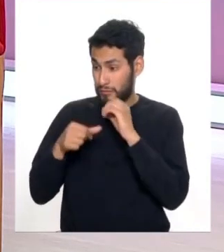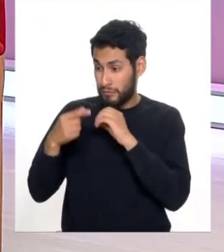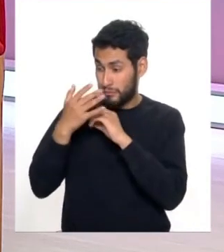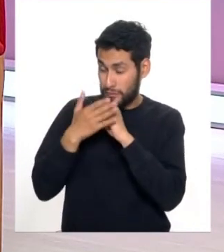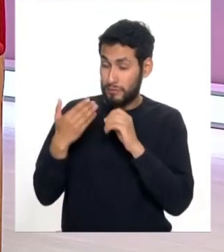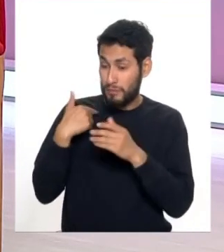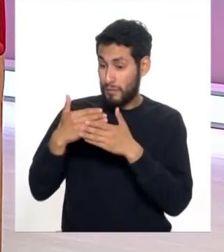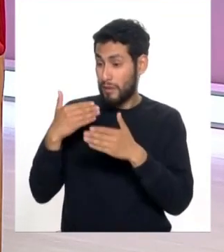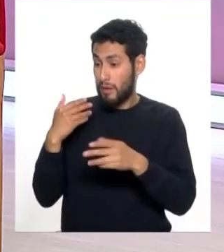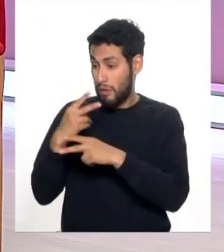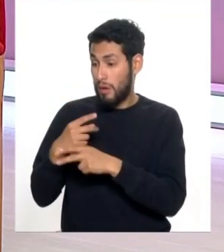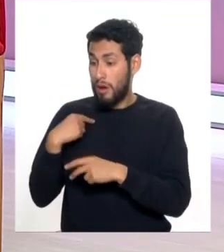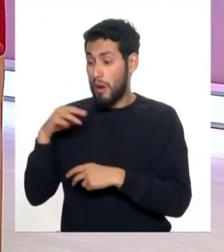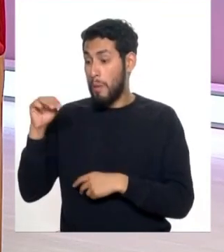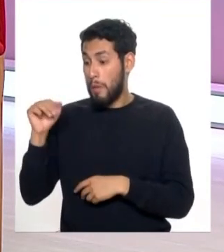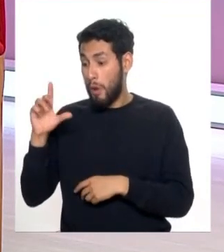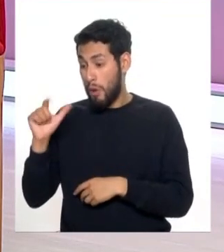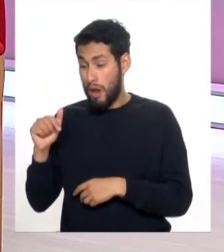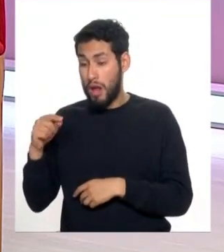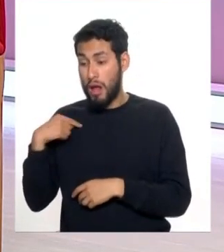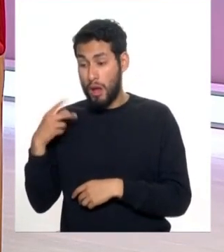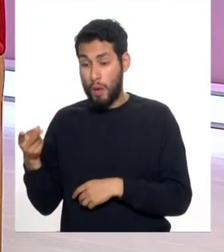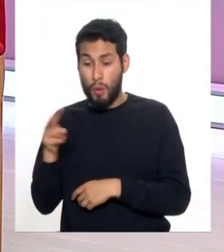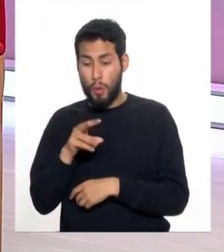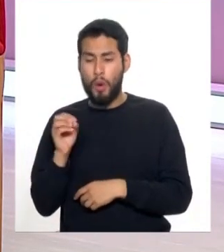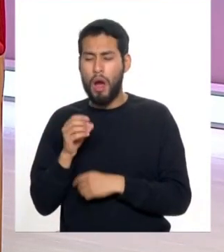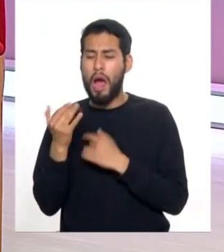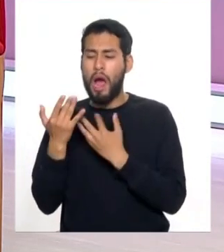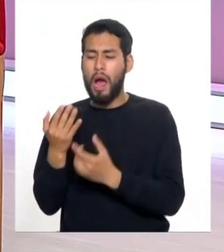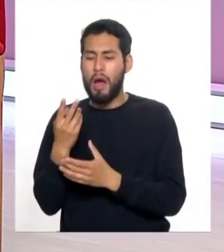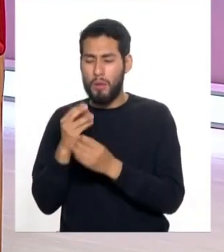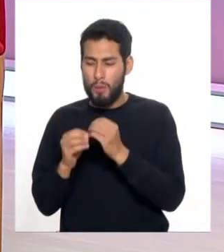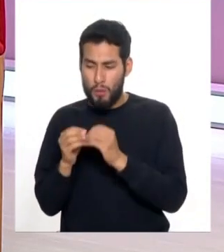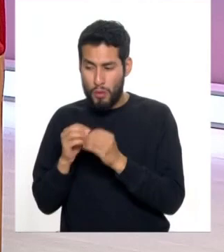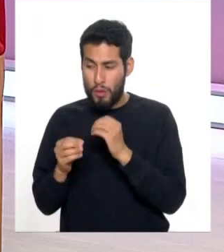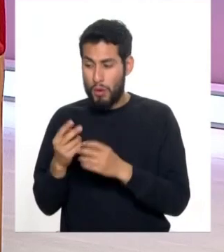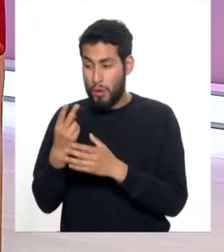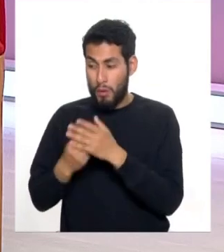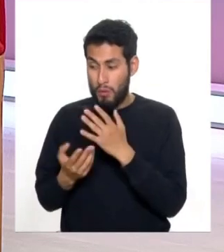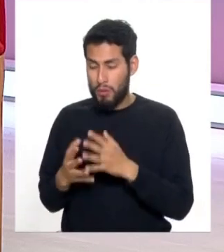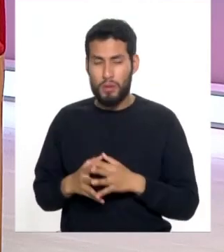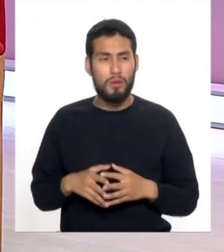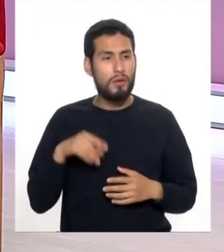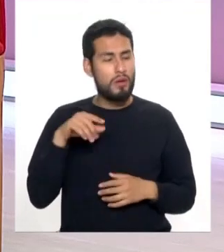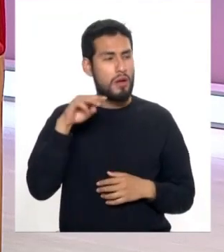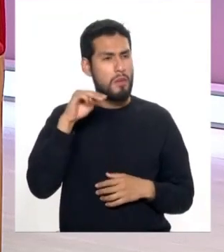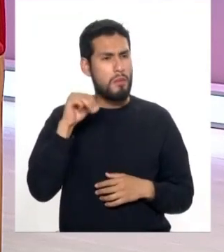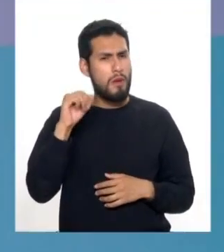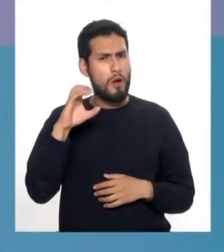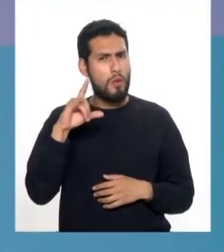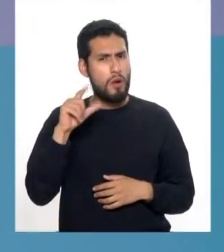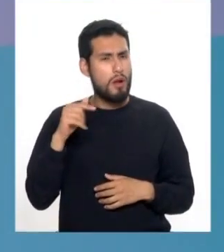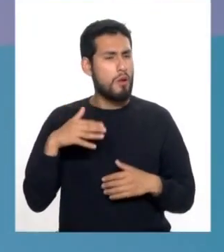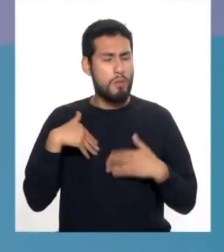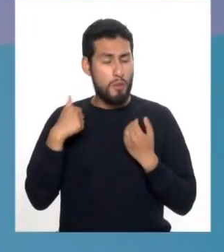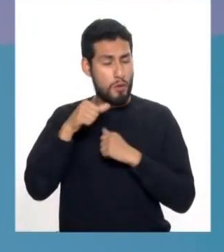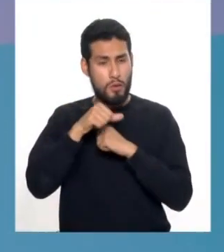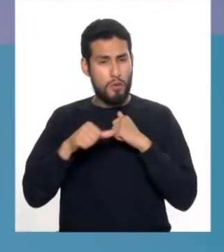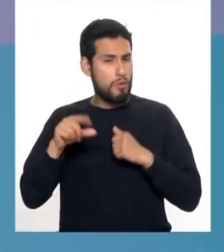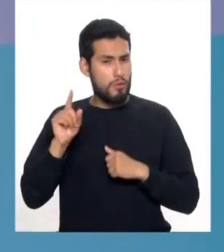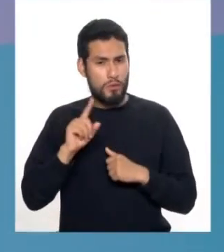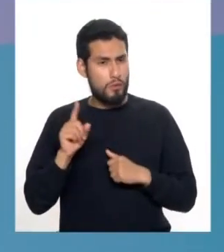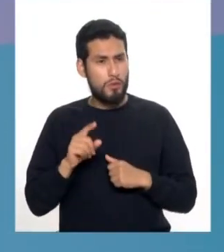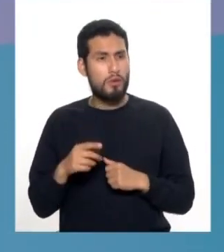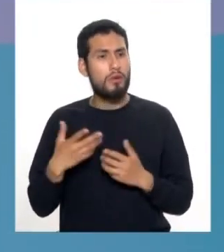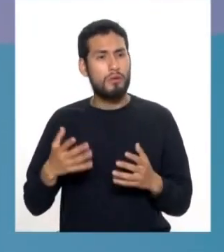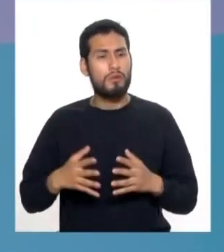intervención de mácula o hay que esperar un periodo de tiempo para poder resolver ese problema? la degeneración de la mácula no es operable es